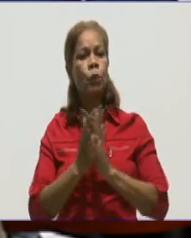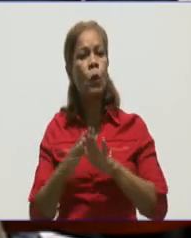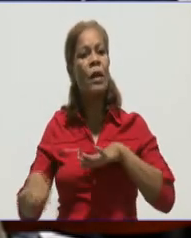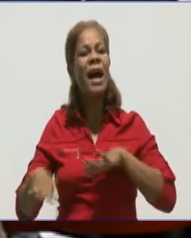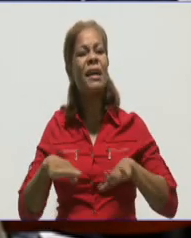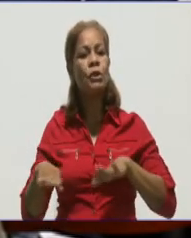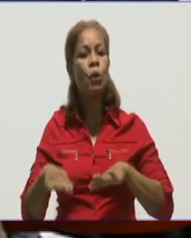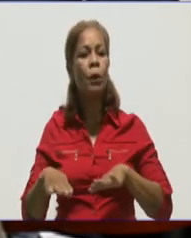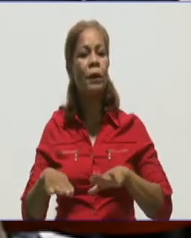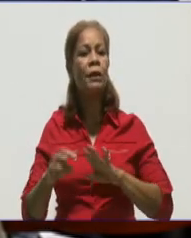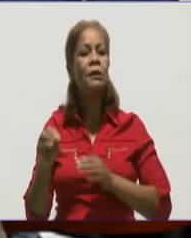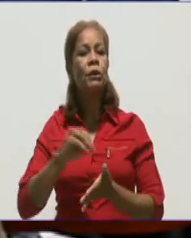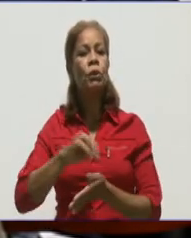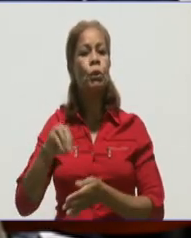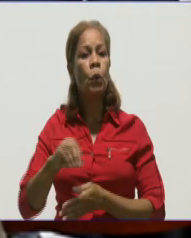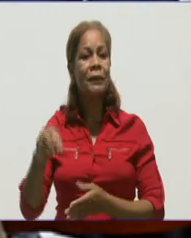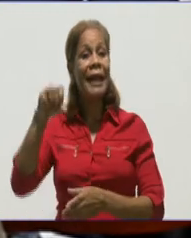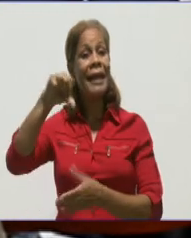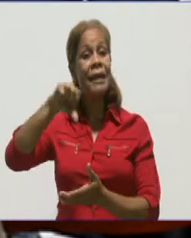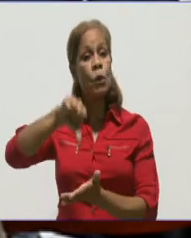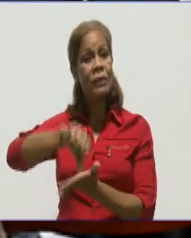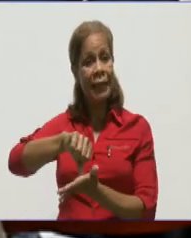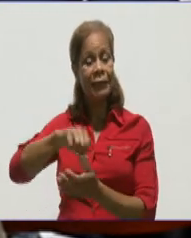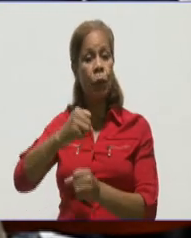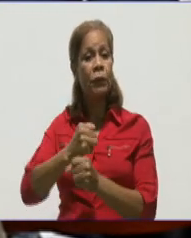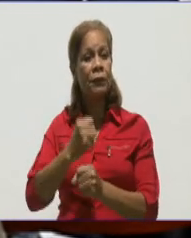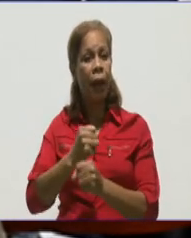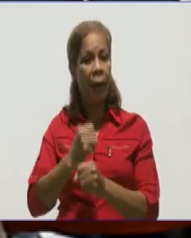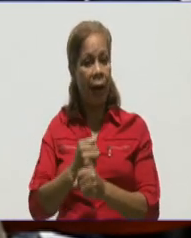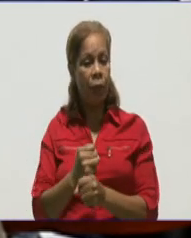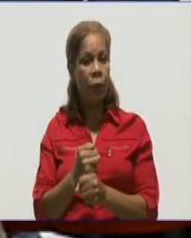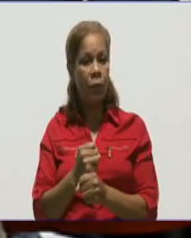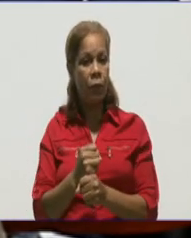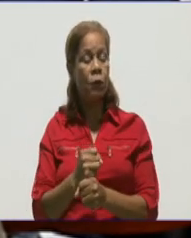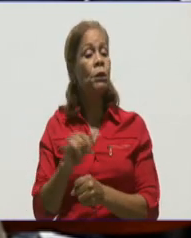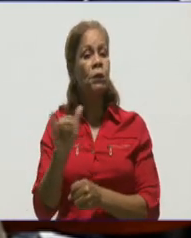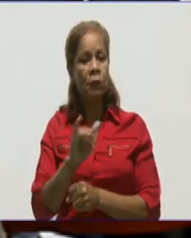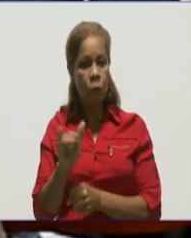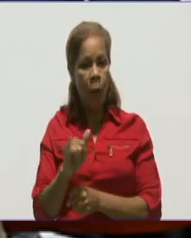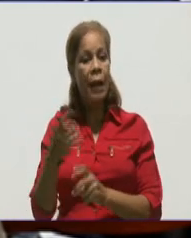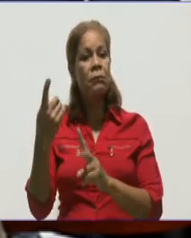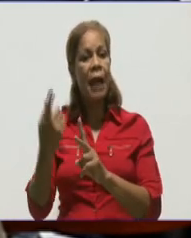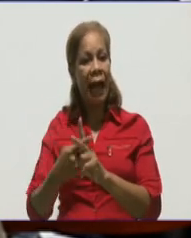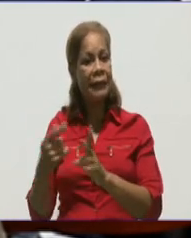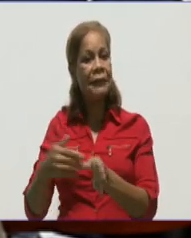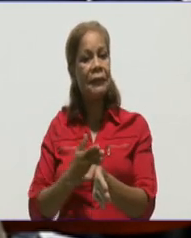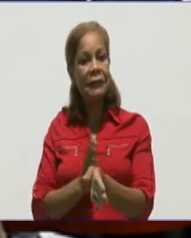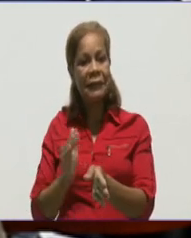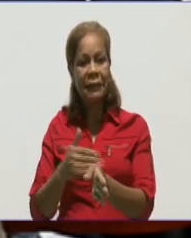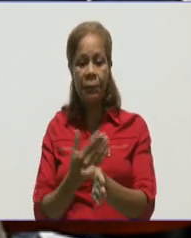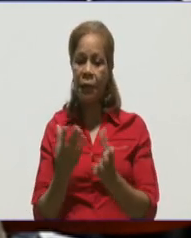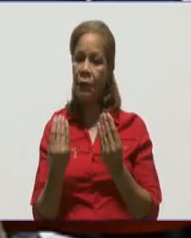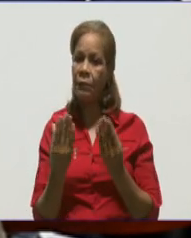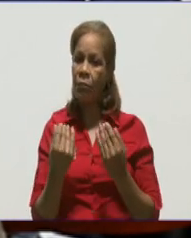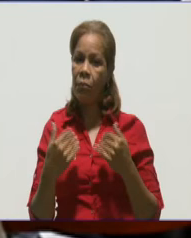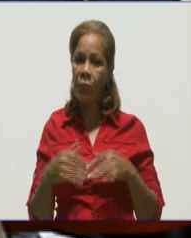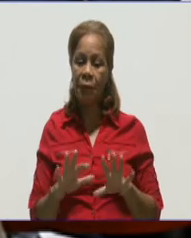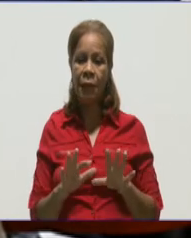centros laborales. Usted decía de que en los centros laborales también se cometen indisciplinas.